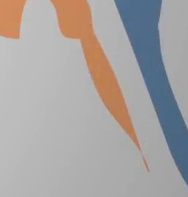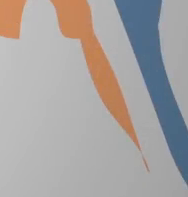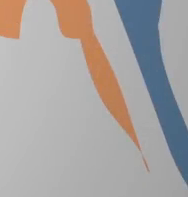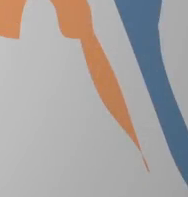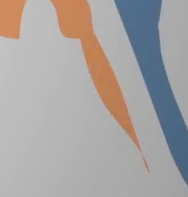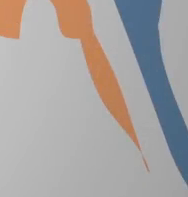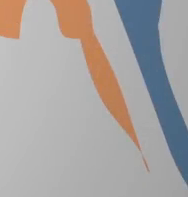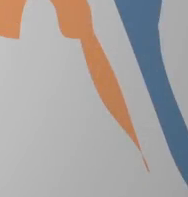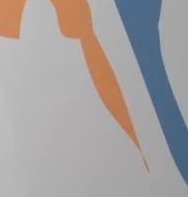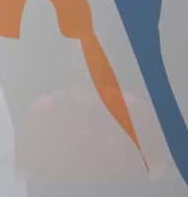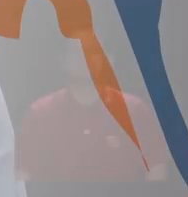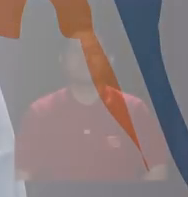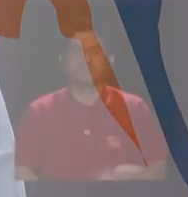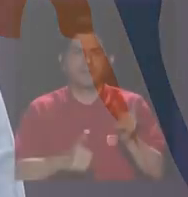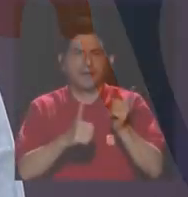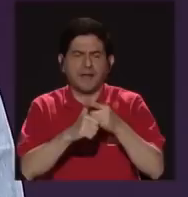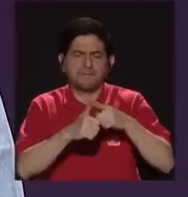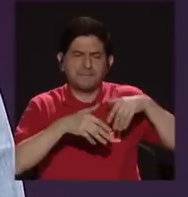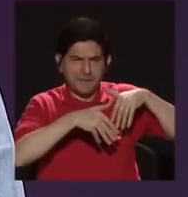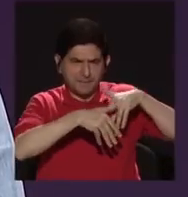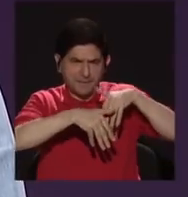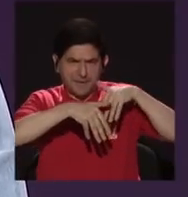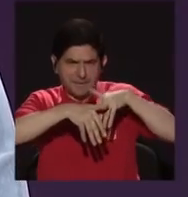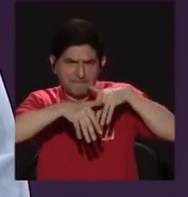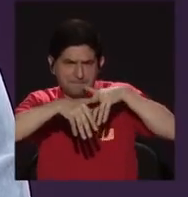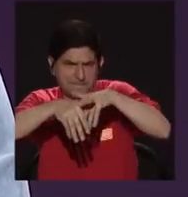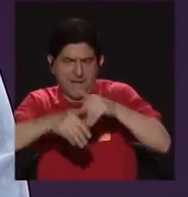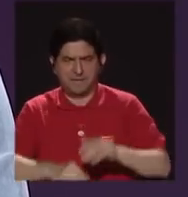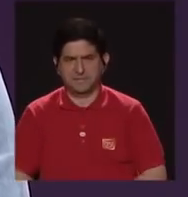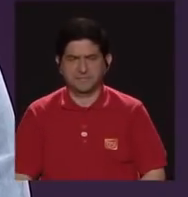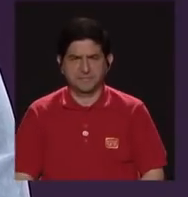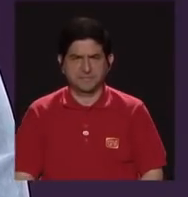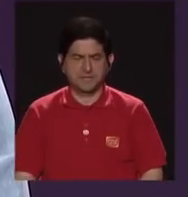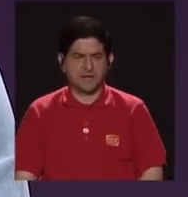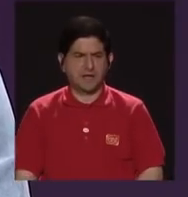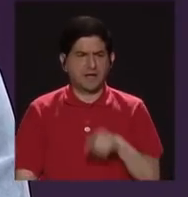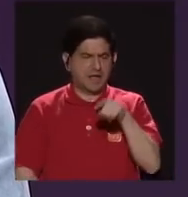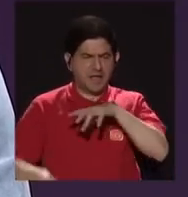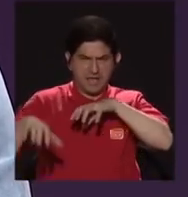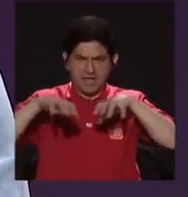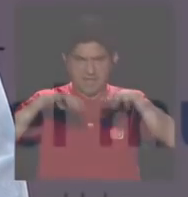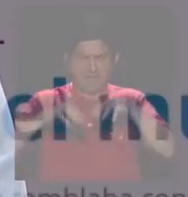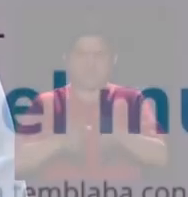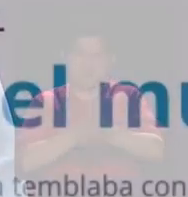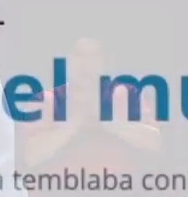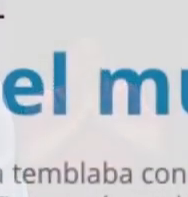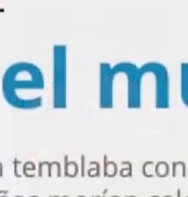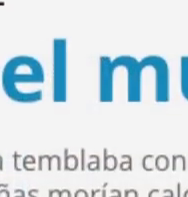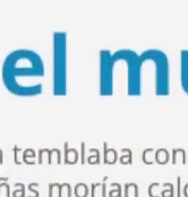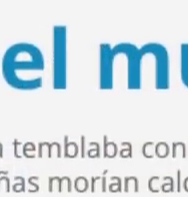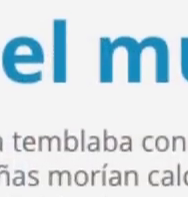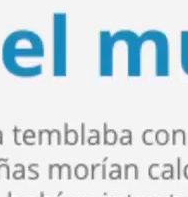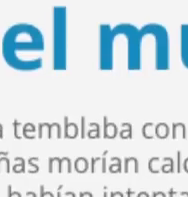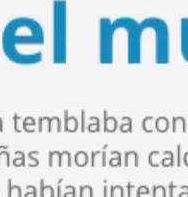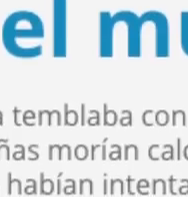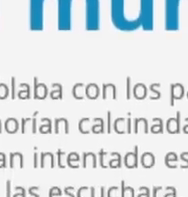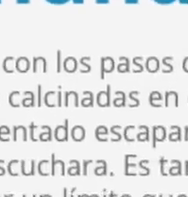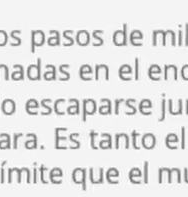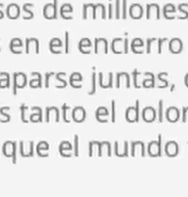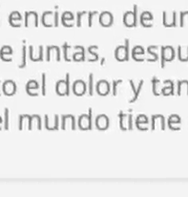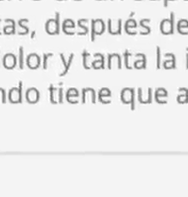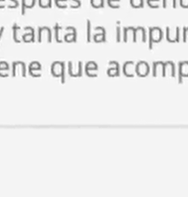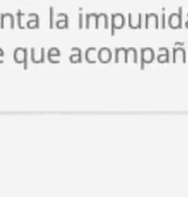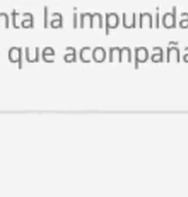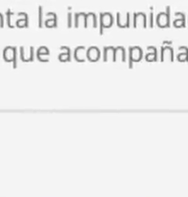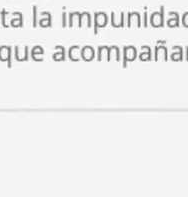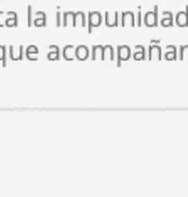En la primera marcha que hubo de manifestación y petición de justicia relacionada